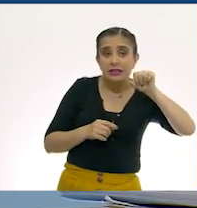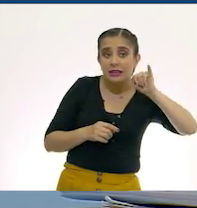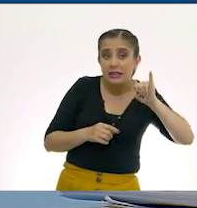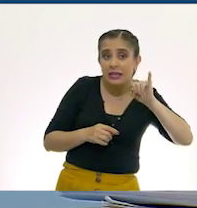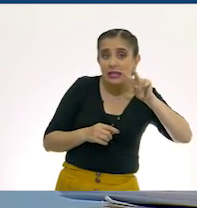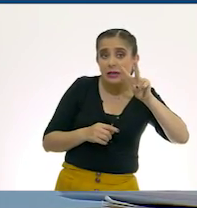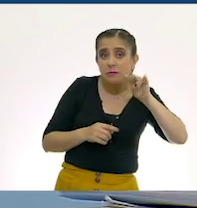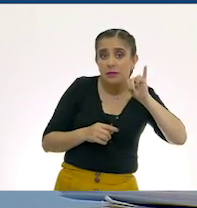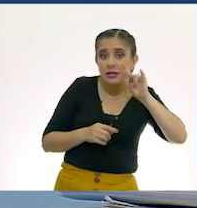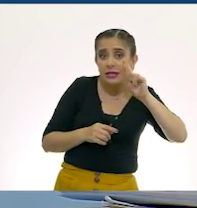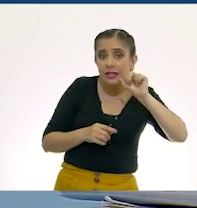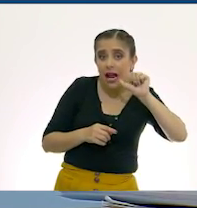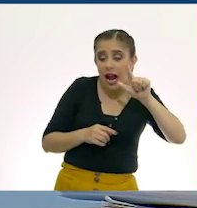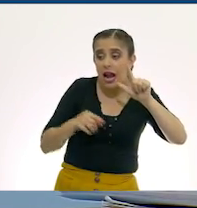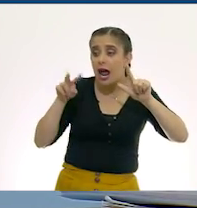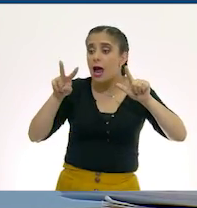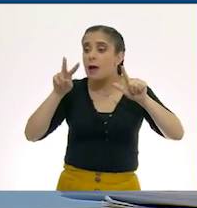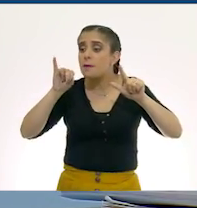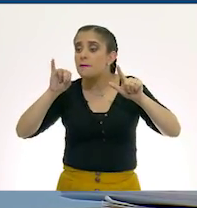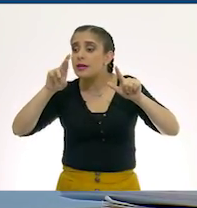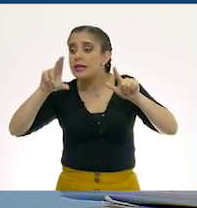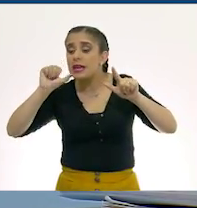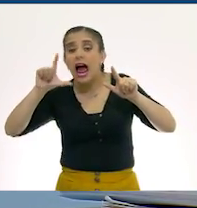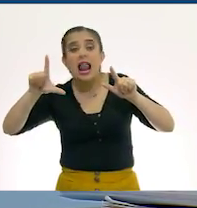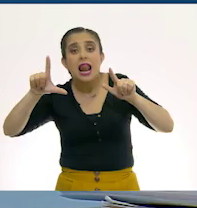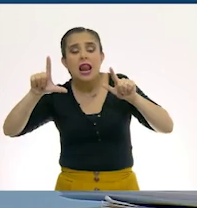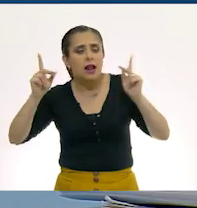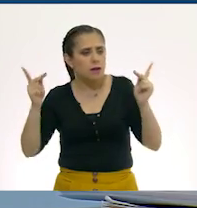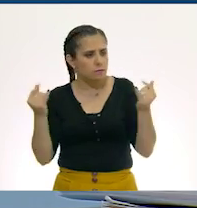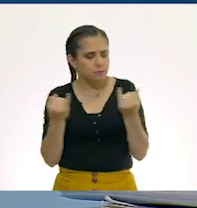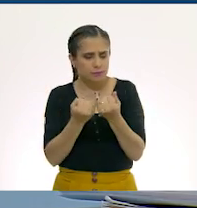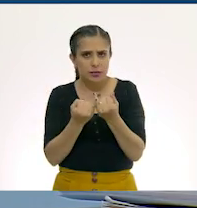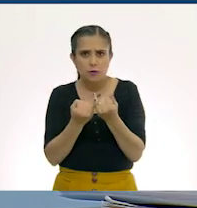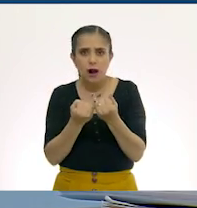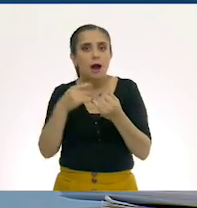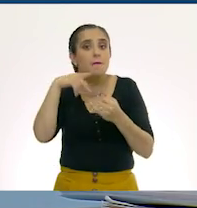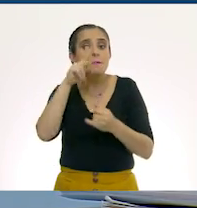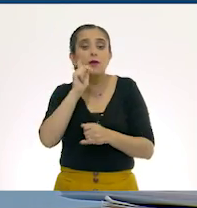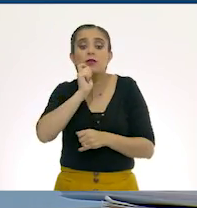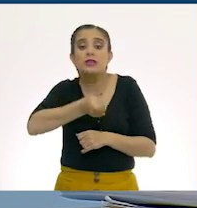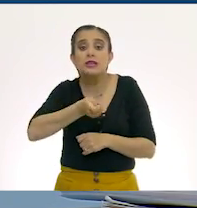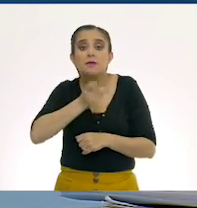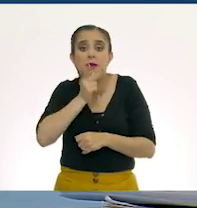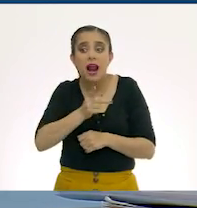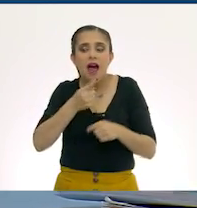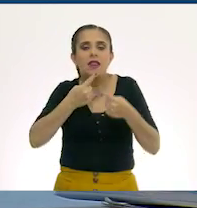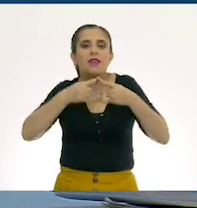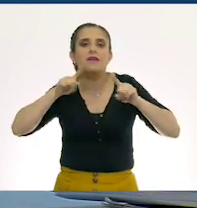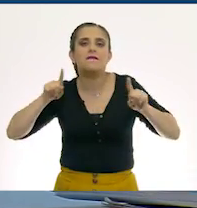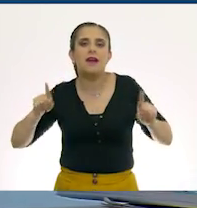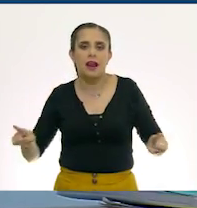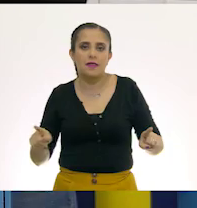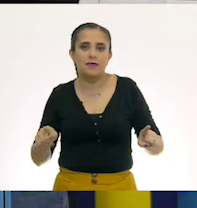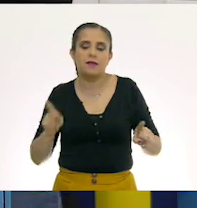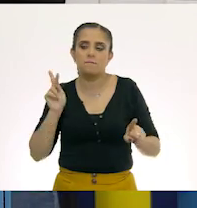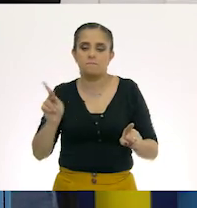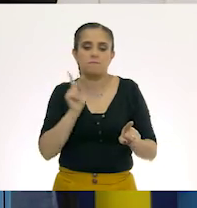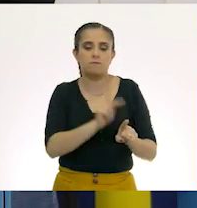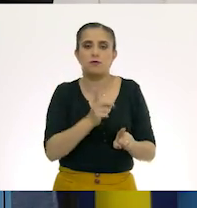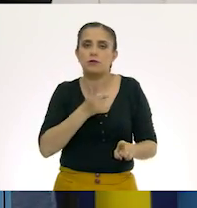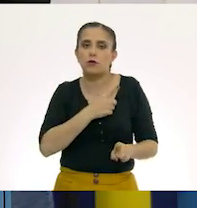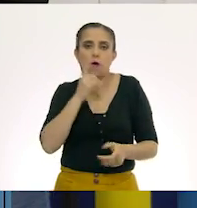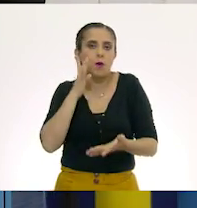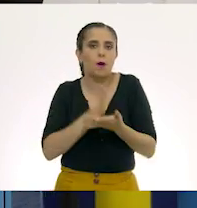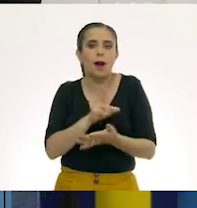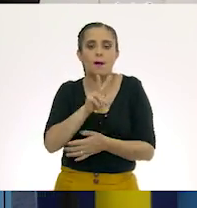viralmente, pertenecen a la misma familia léxica, por su raíz. Que su raíz